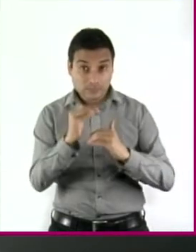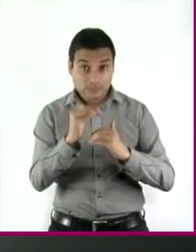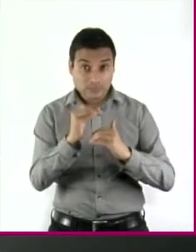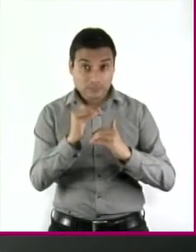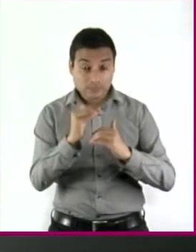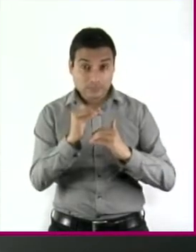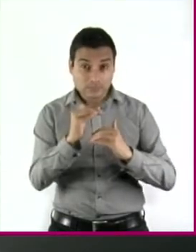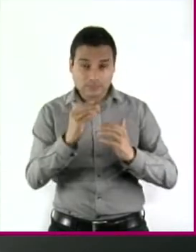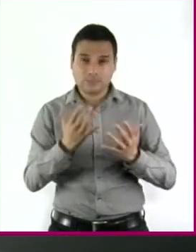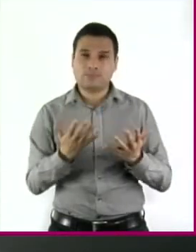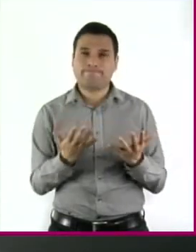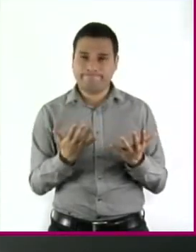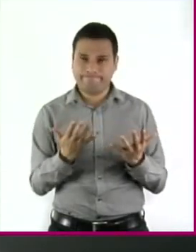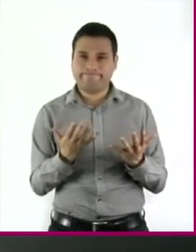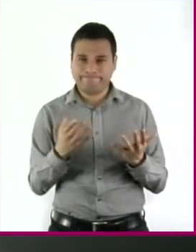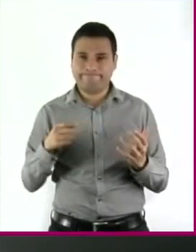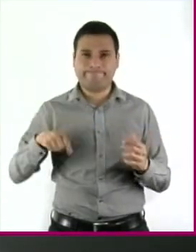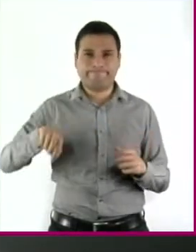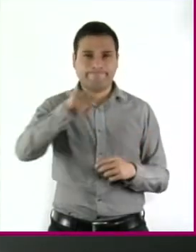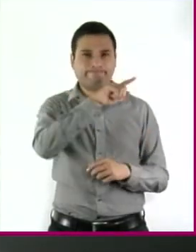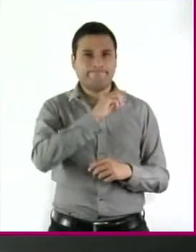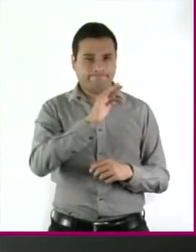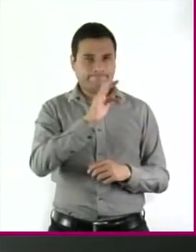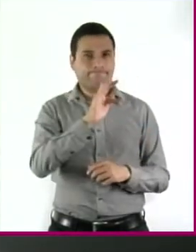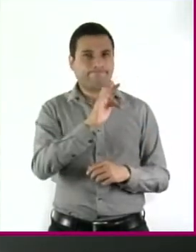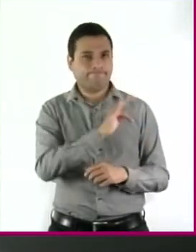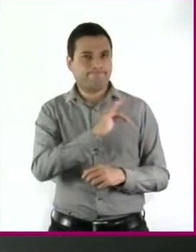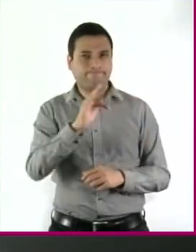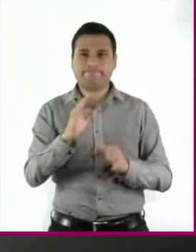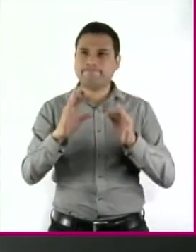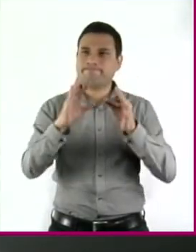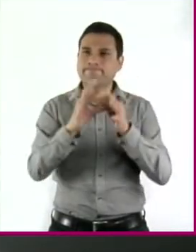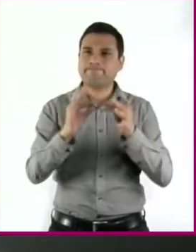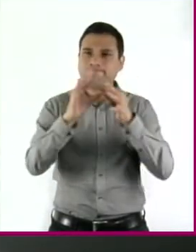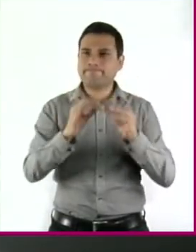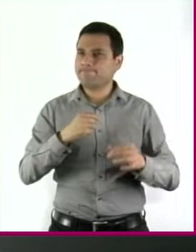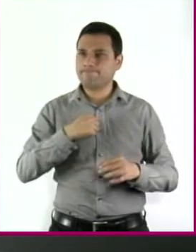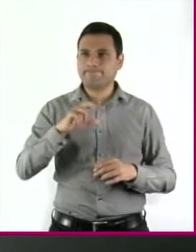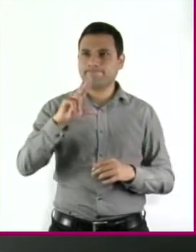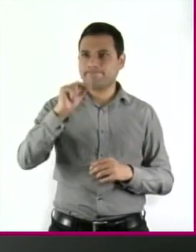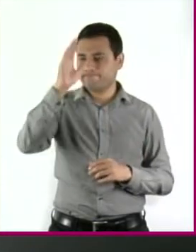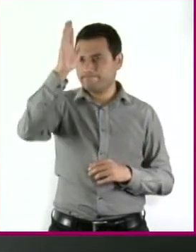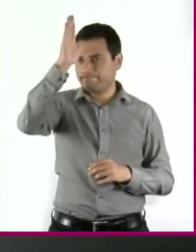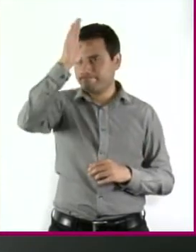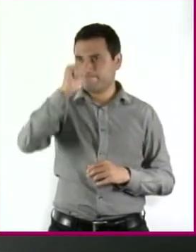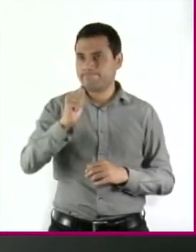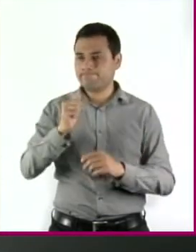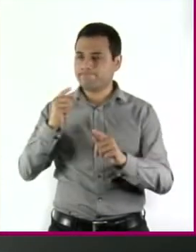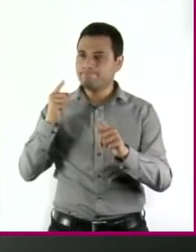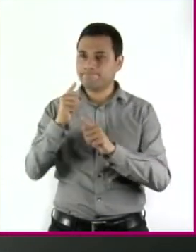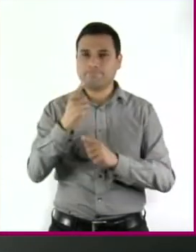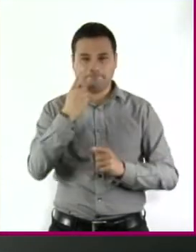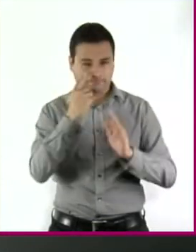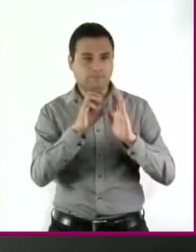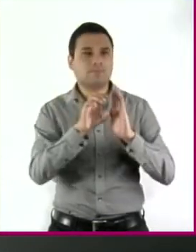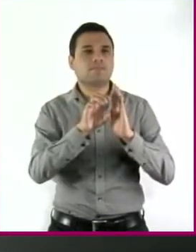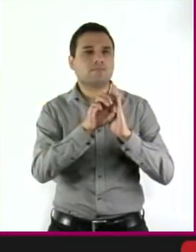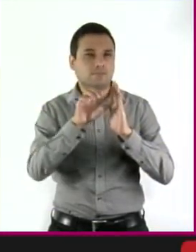¿no tendríamos razón para expresar nuestro desacuerdo? Consideremos un ejemplo.